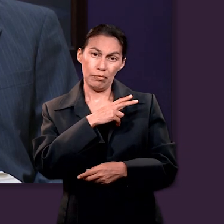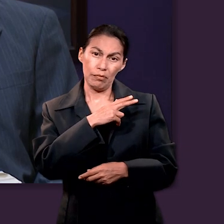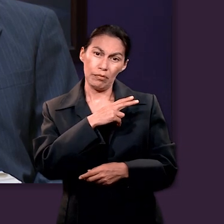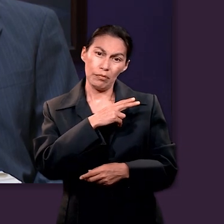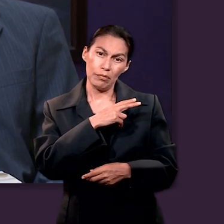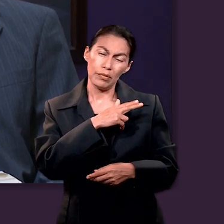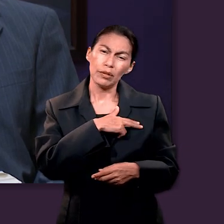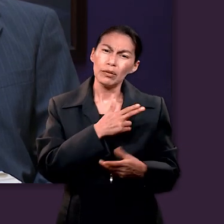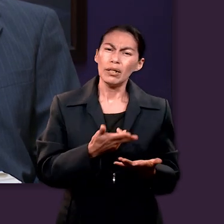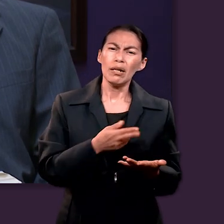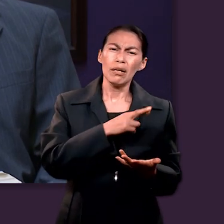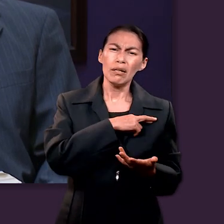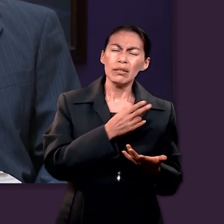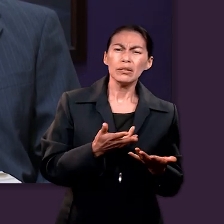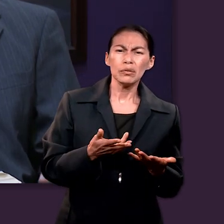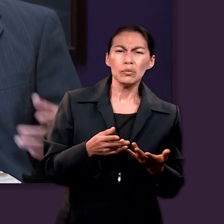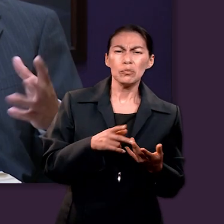tiempo atrás.